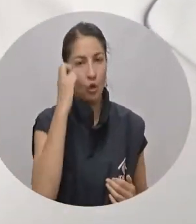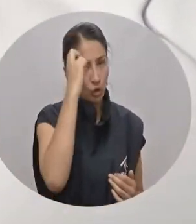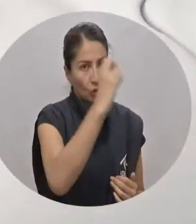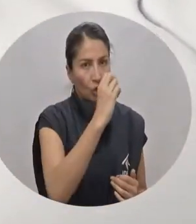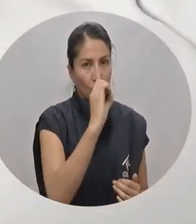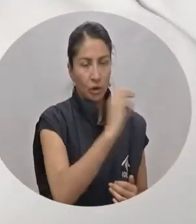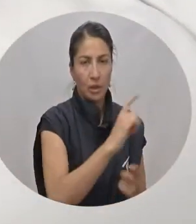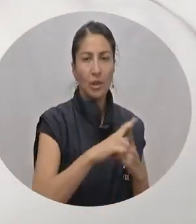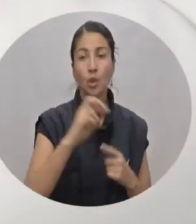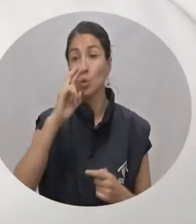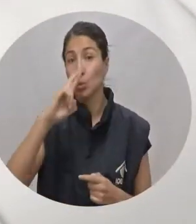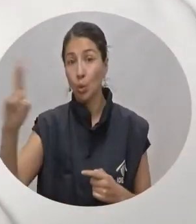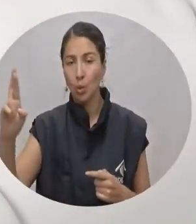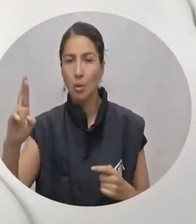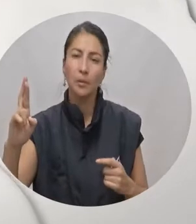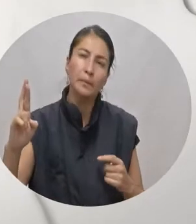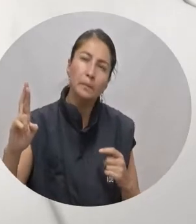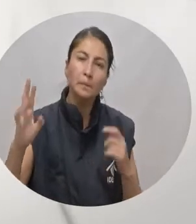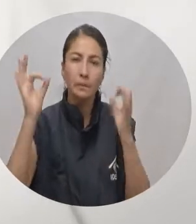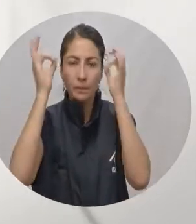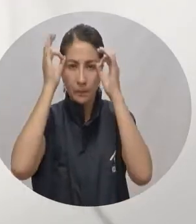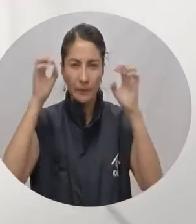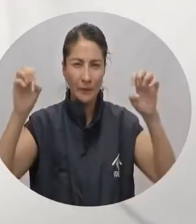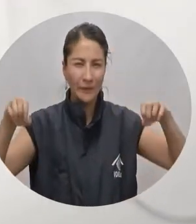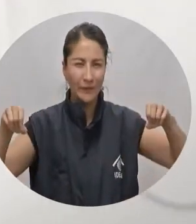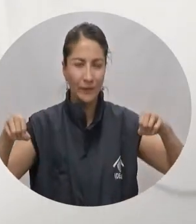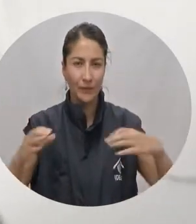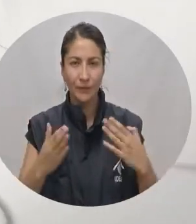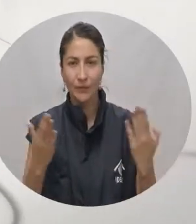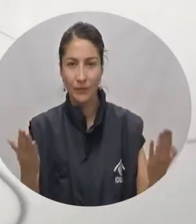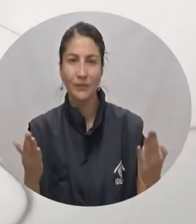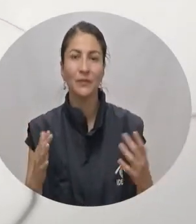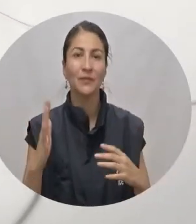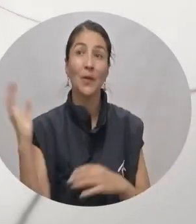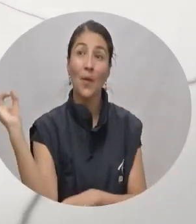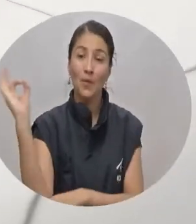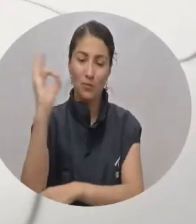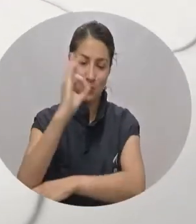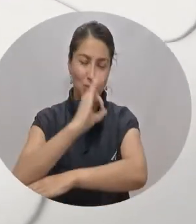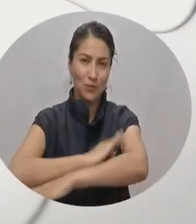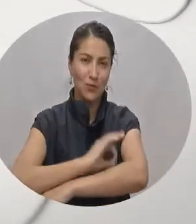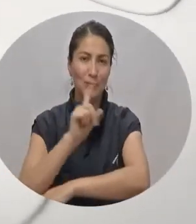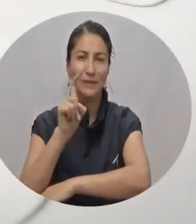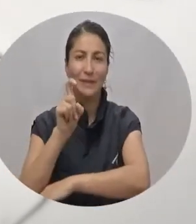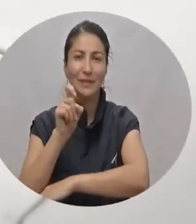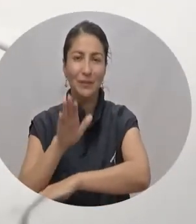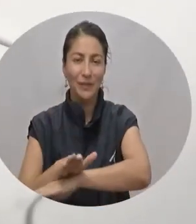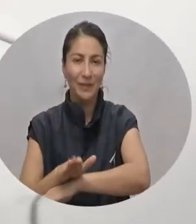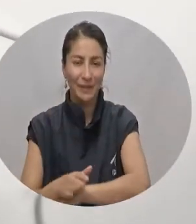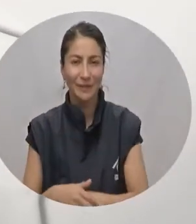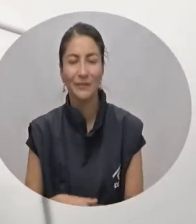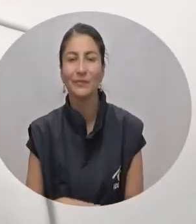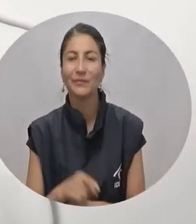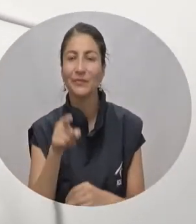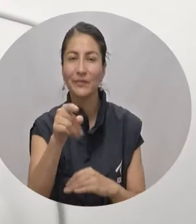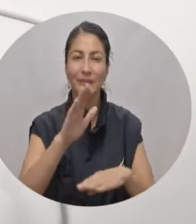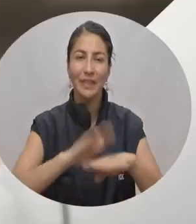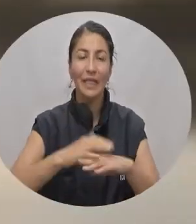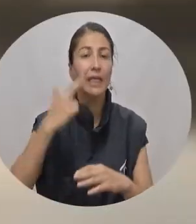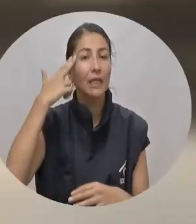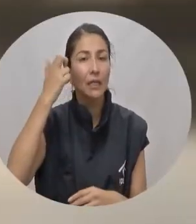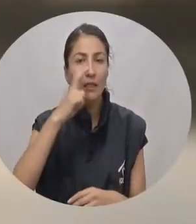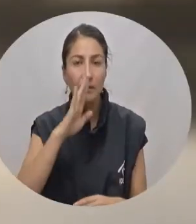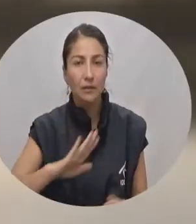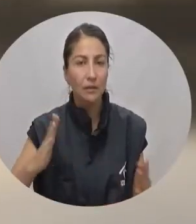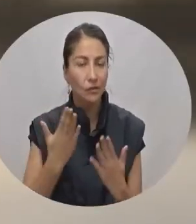tarde medianamente cubierta, especialmente sobre el noroccidente y el sur de la ciudad, con chance de lloviznas en estas zonas. Puesta de sol